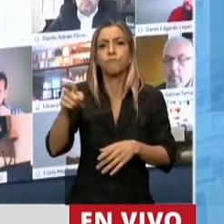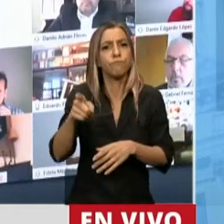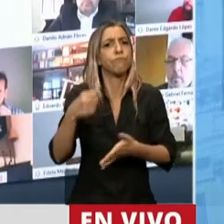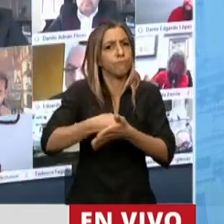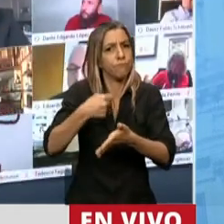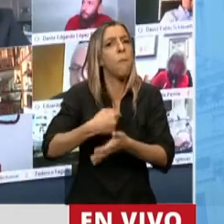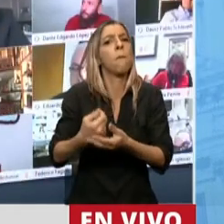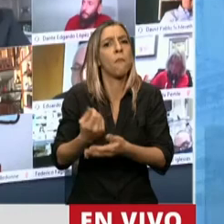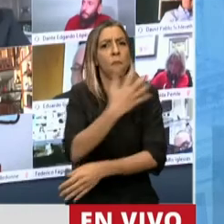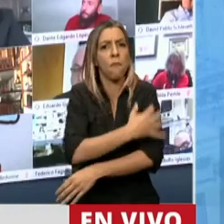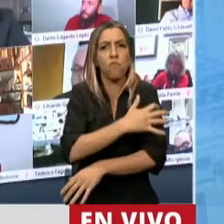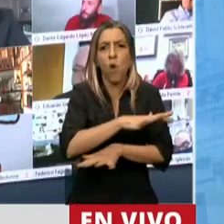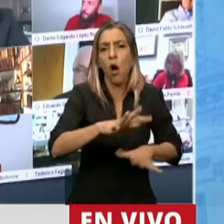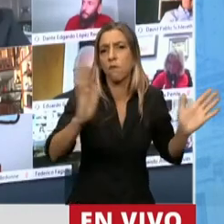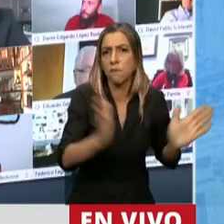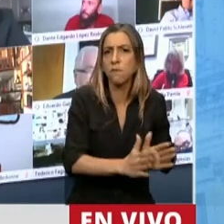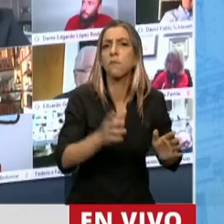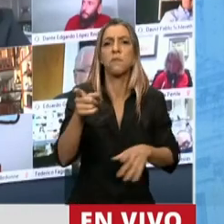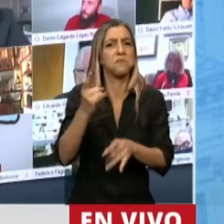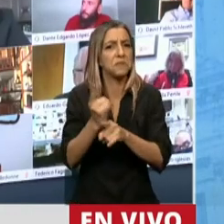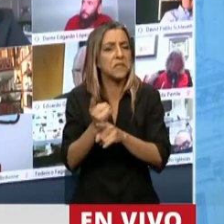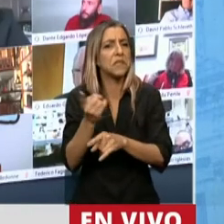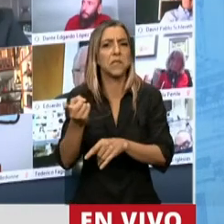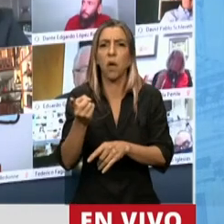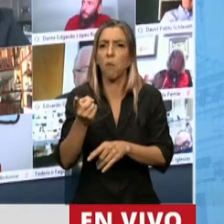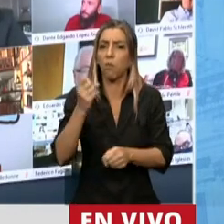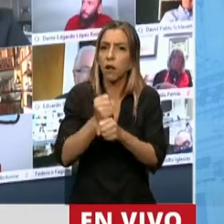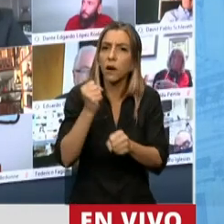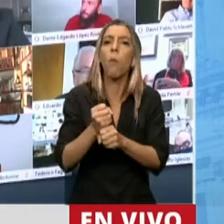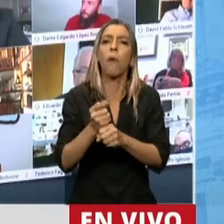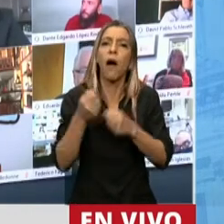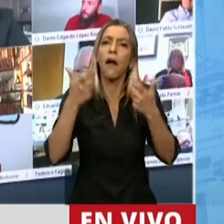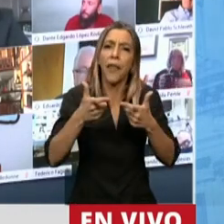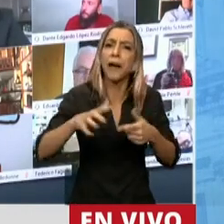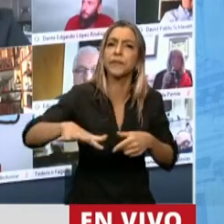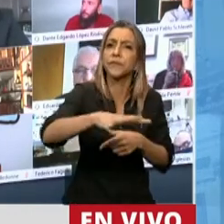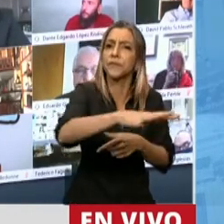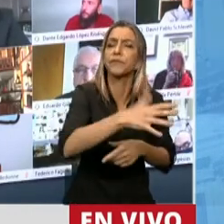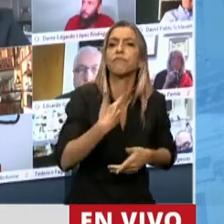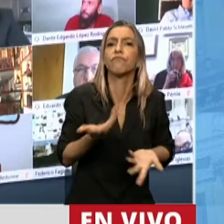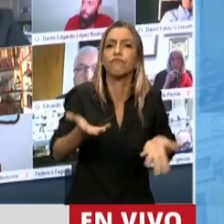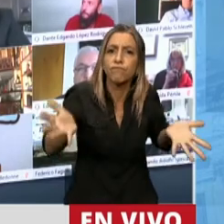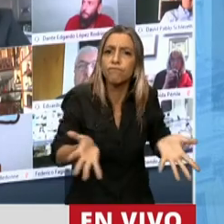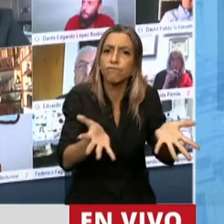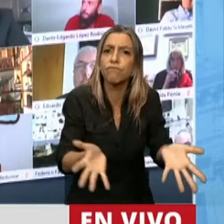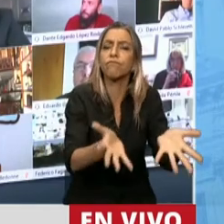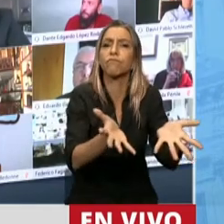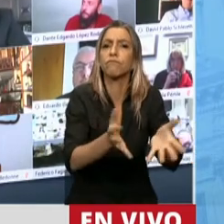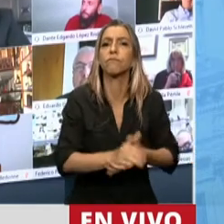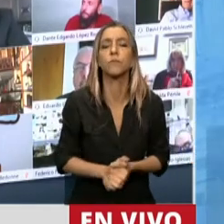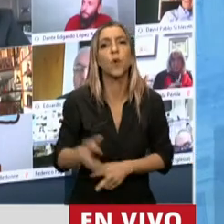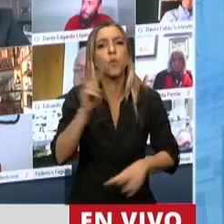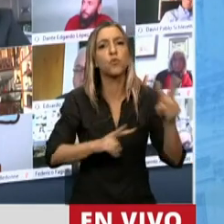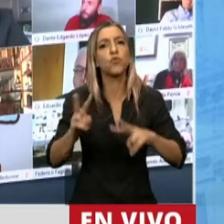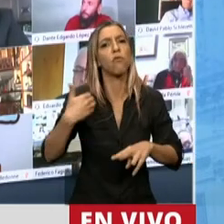Constituyó siempre parte de los sectores que trataron de lograr que en la Argentina la